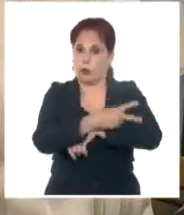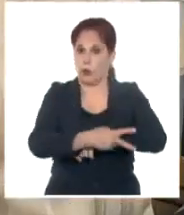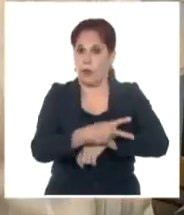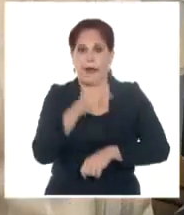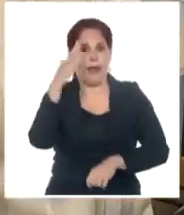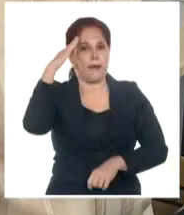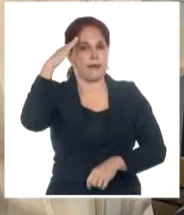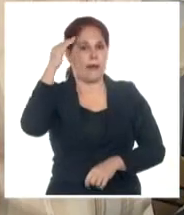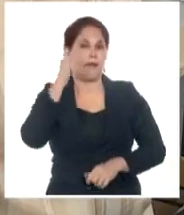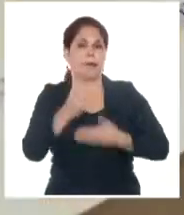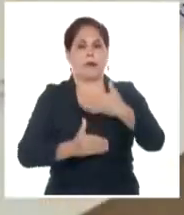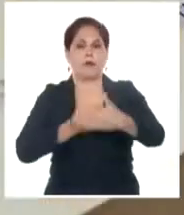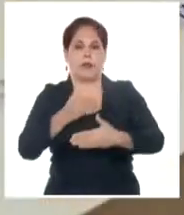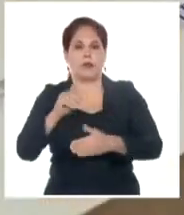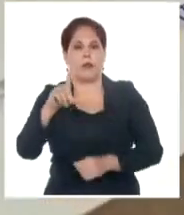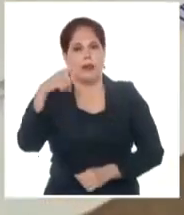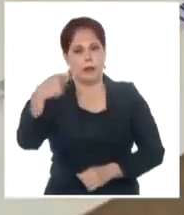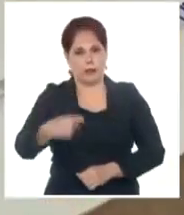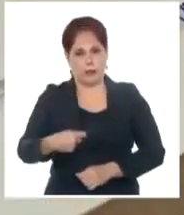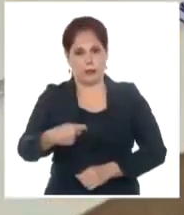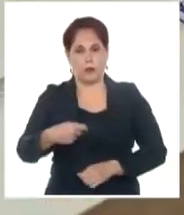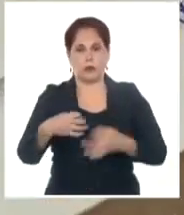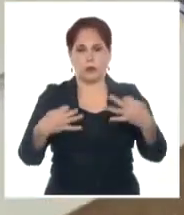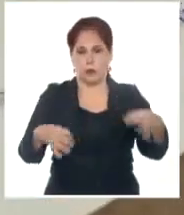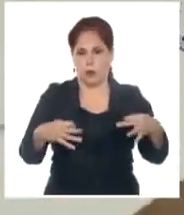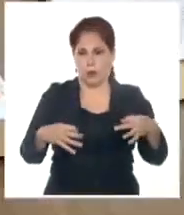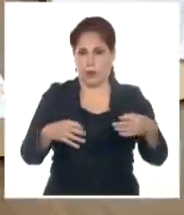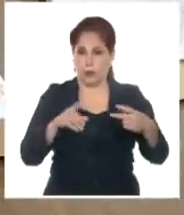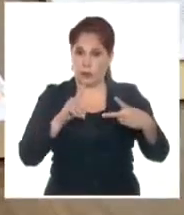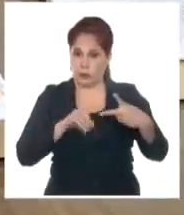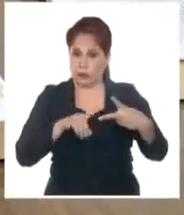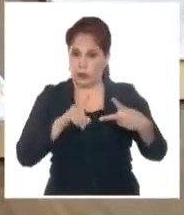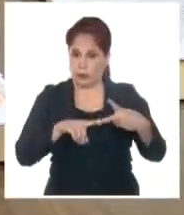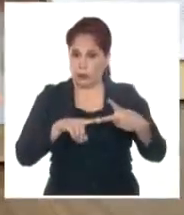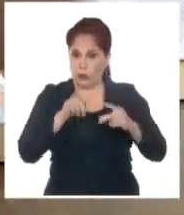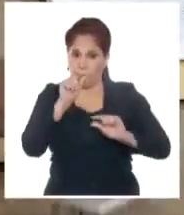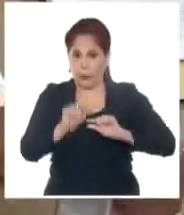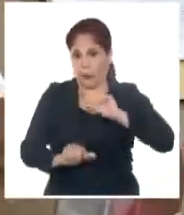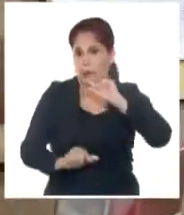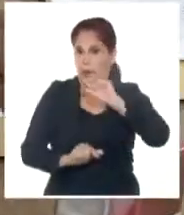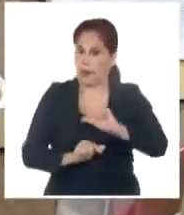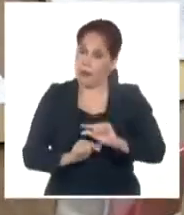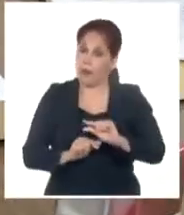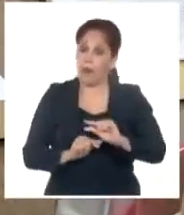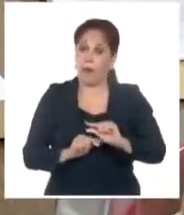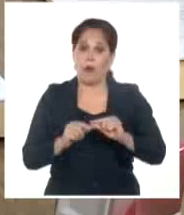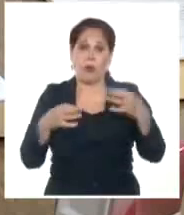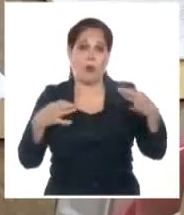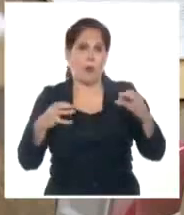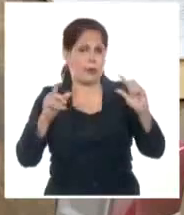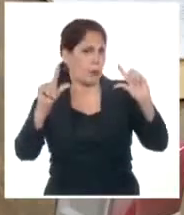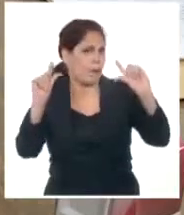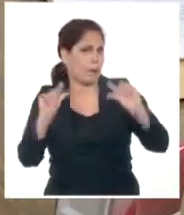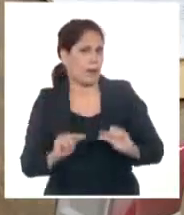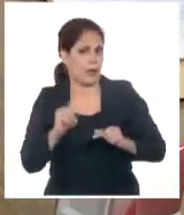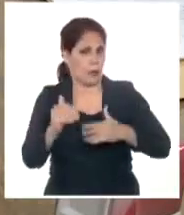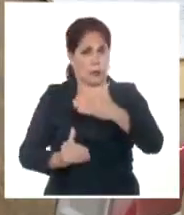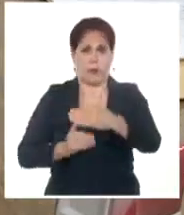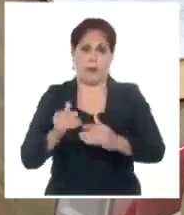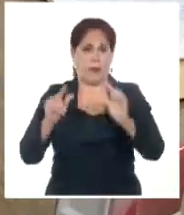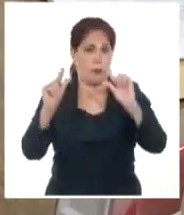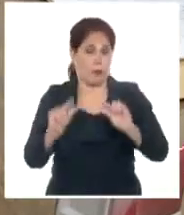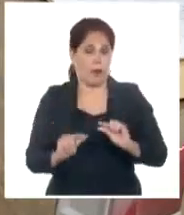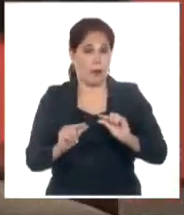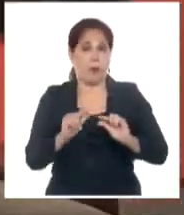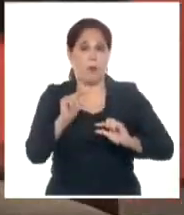Y en un segundo momento, a medida que vayamos reduciendo la cantidad de documentos que están en proceso, a